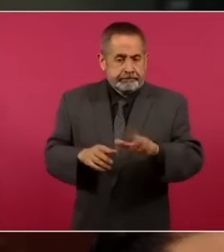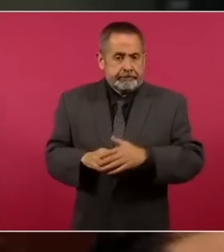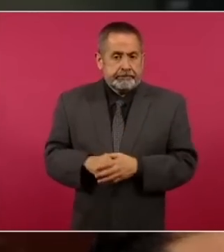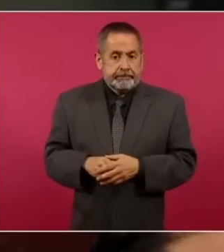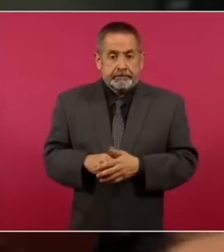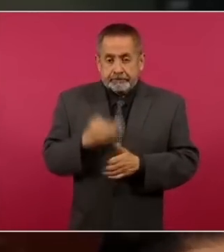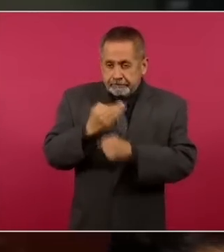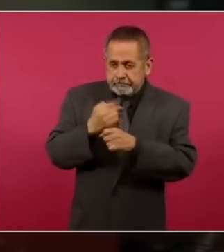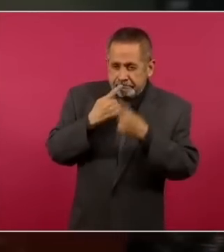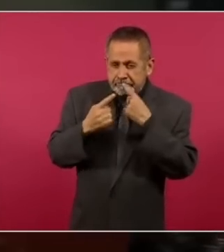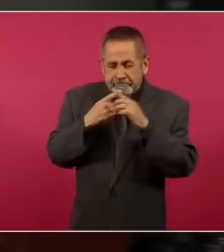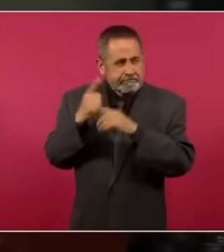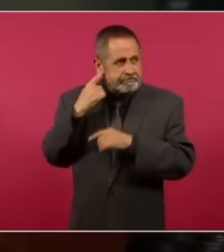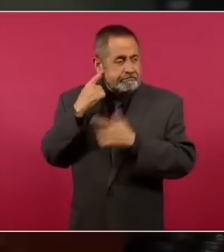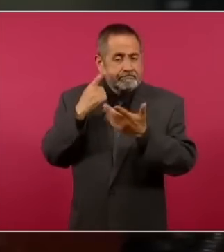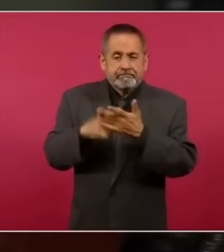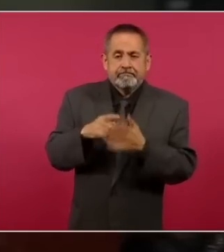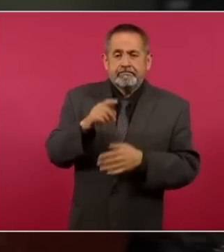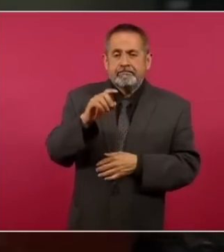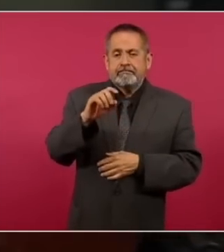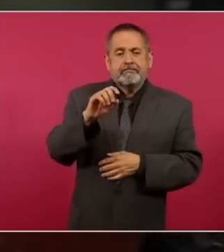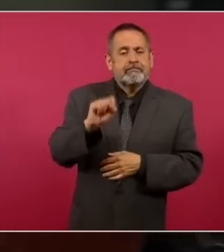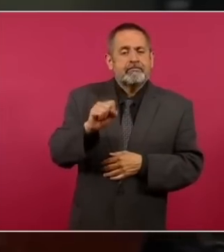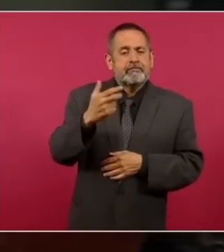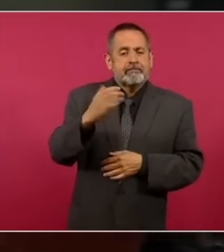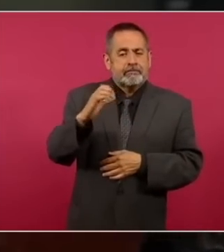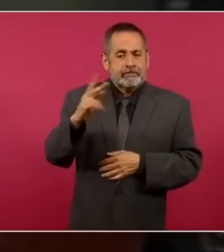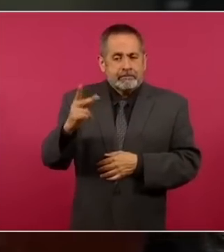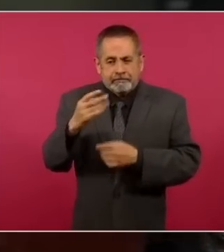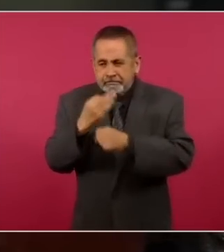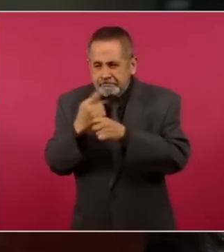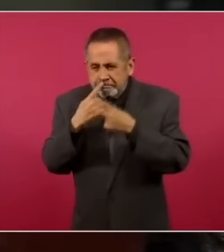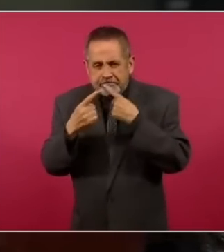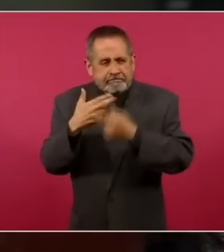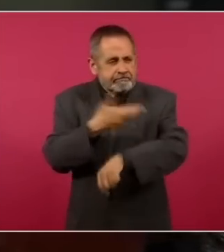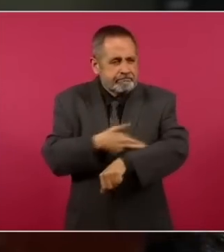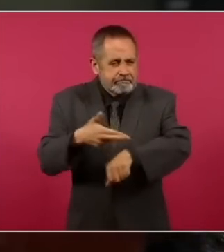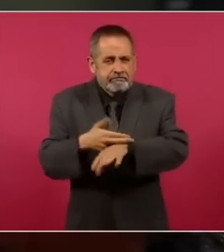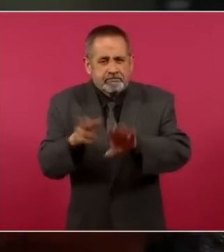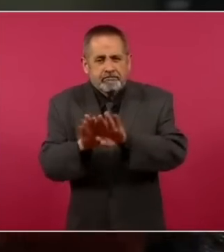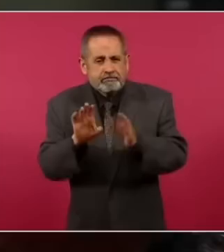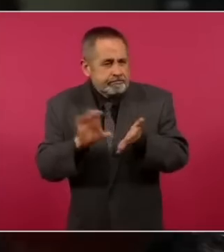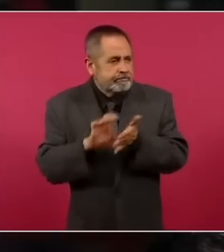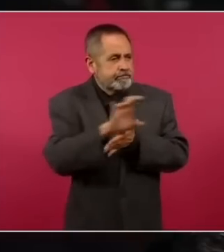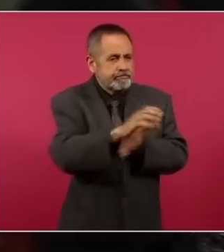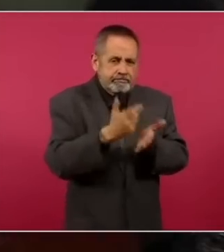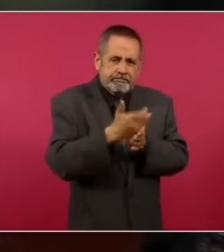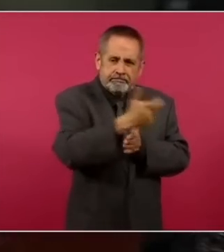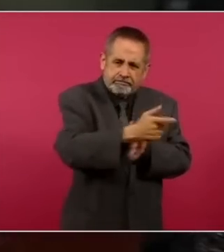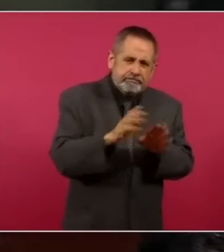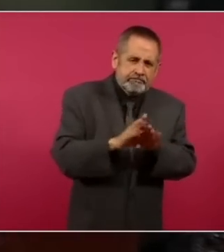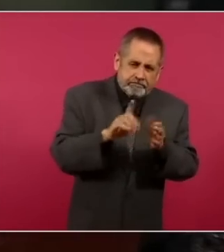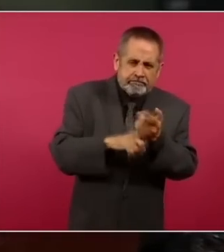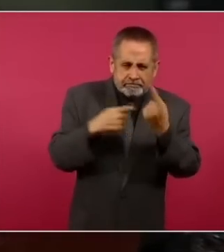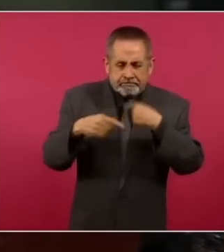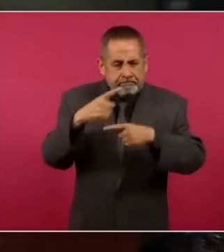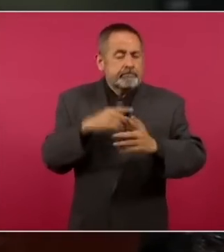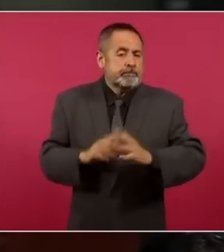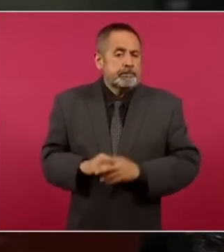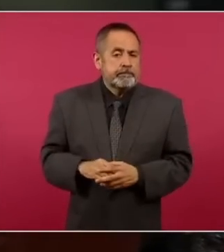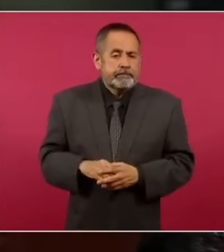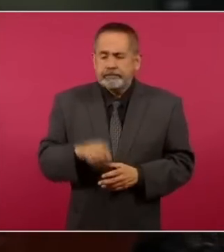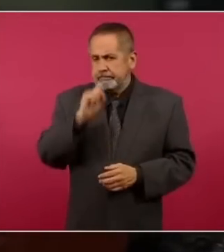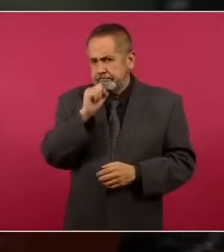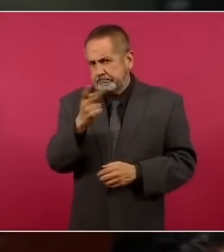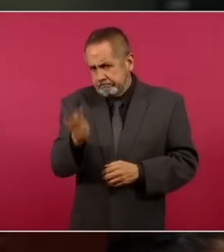afinando los detalles de esta compra. ¿Cuáles serían los más importantes? Y también preguntarle su opinión